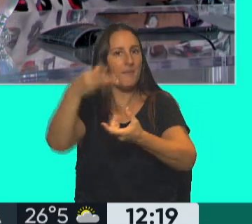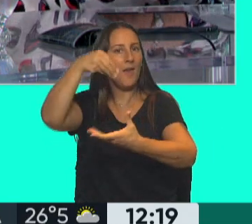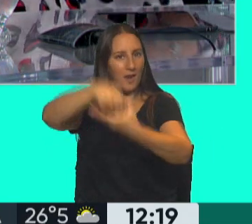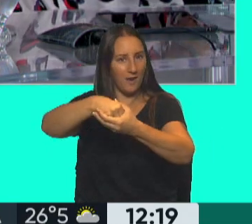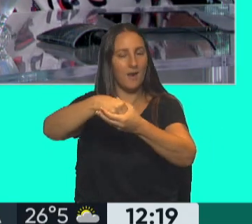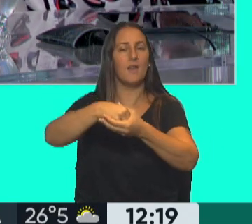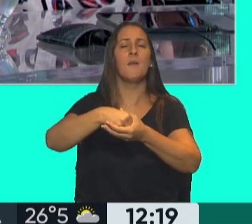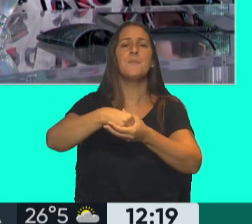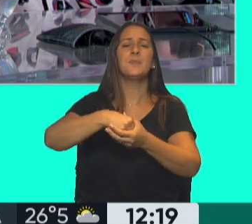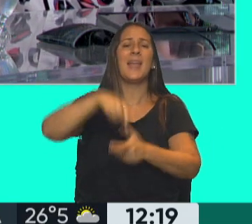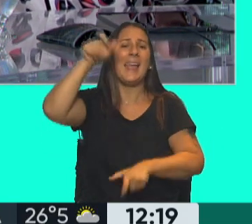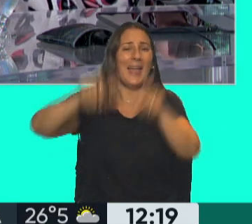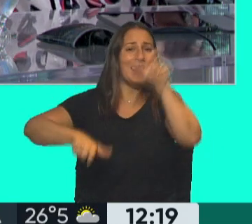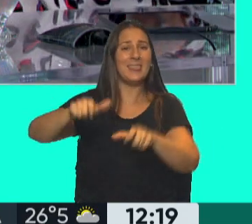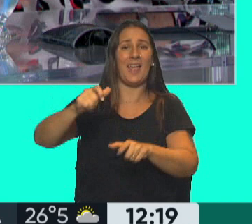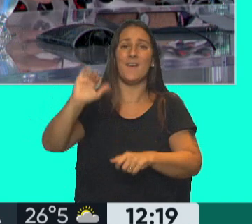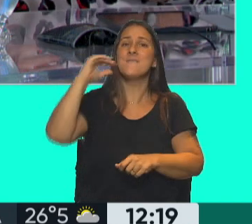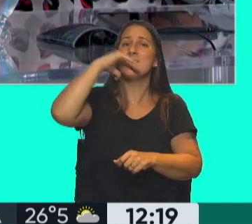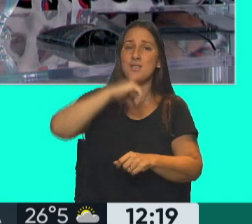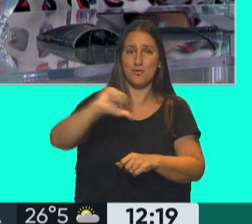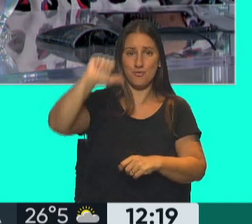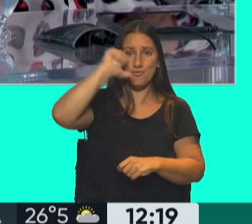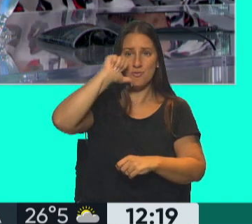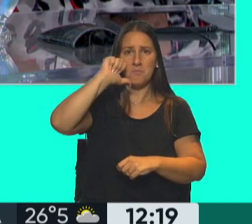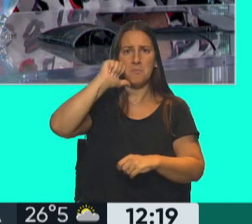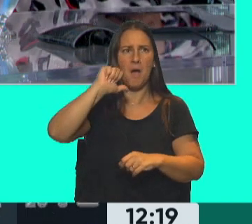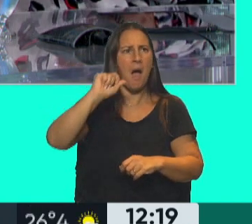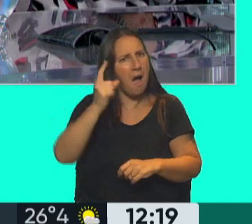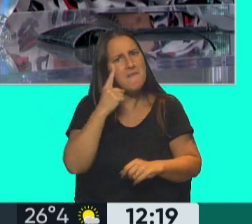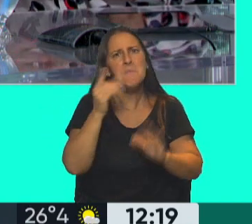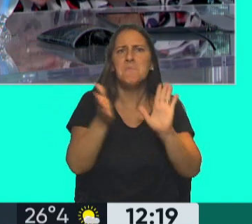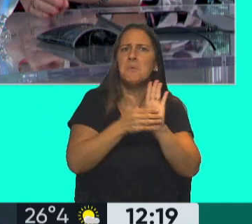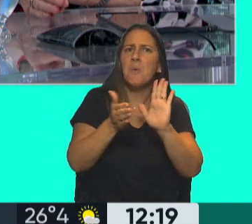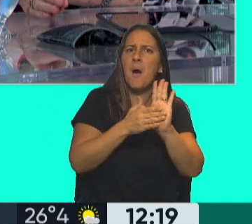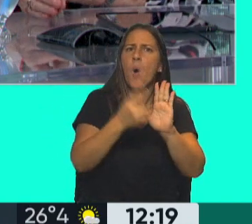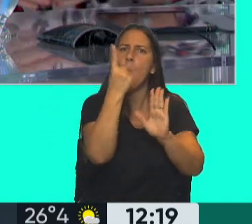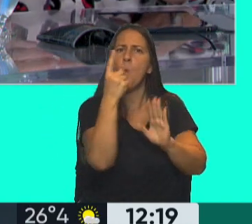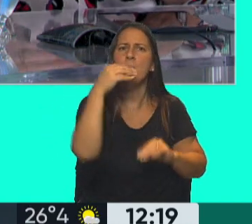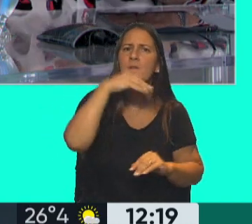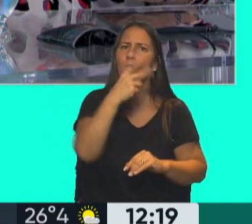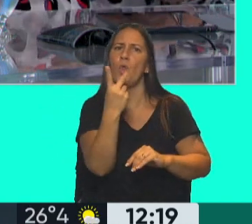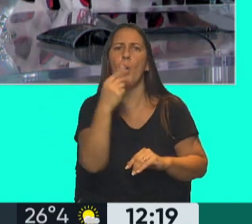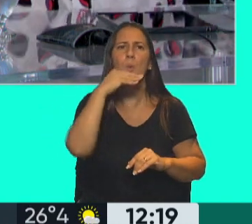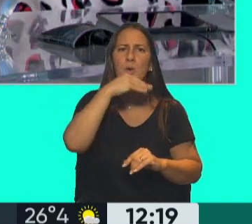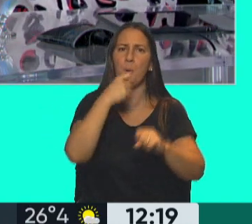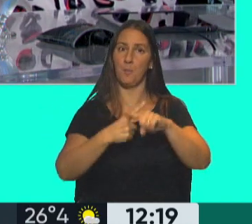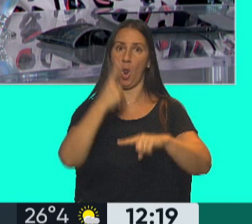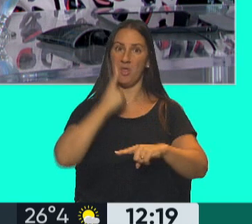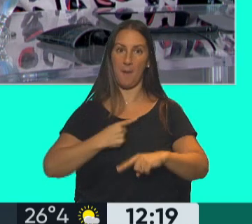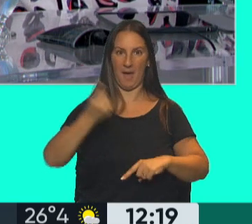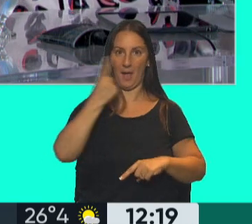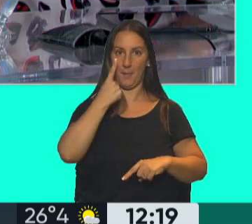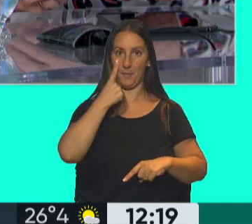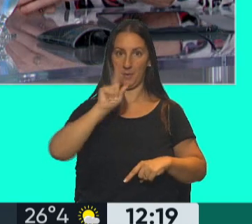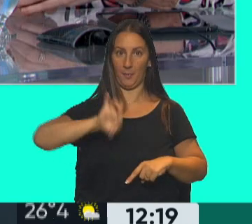incluso gente que no hubiera tomado, se puso a tomar una o dos copas de vino por día porque hacía vivir